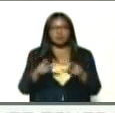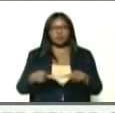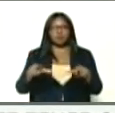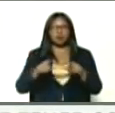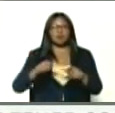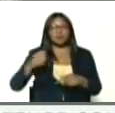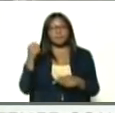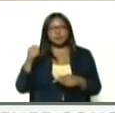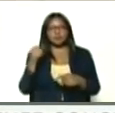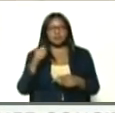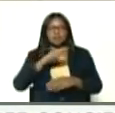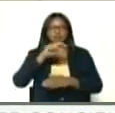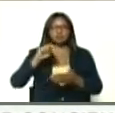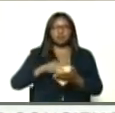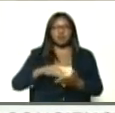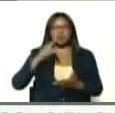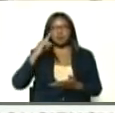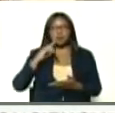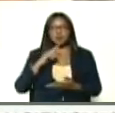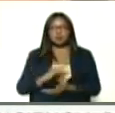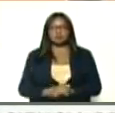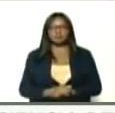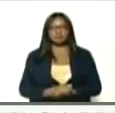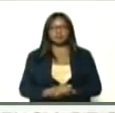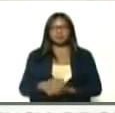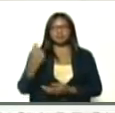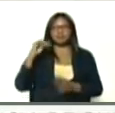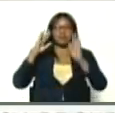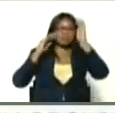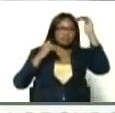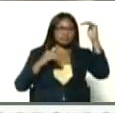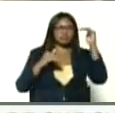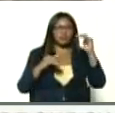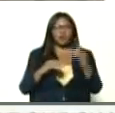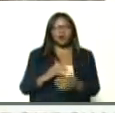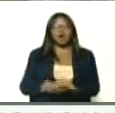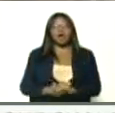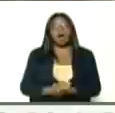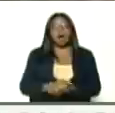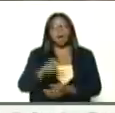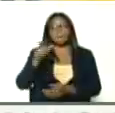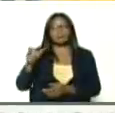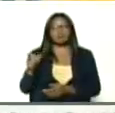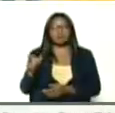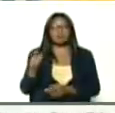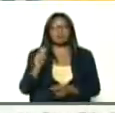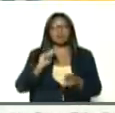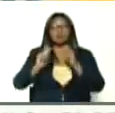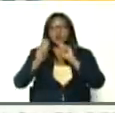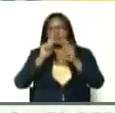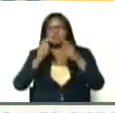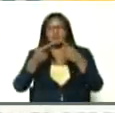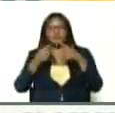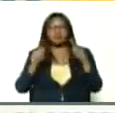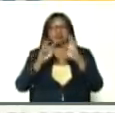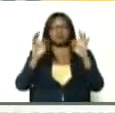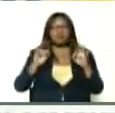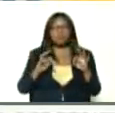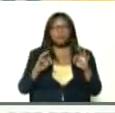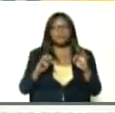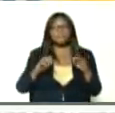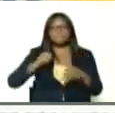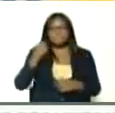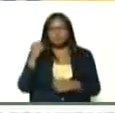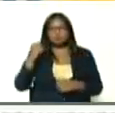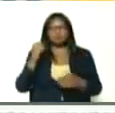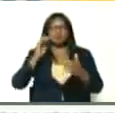la policía nacional, bolivariana, que va a atender, a los turistas, con ese sentido diferente, de una policía amiga